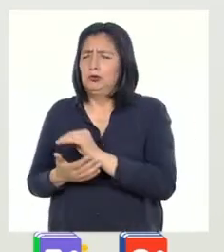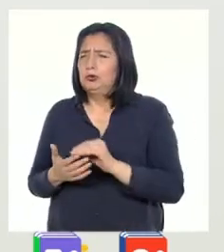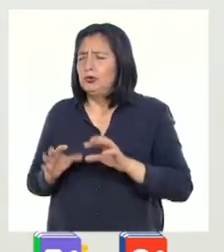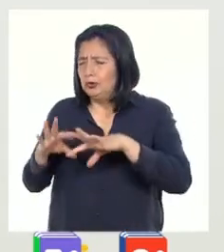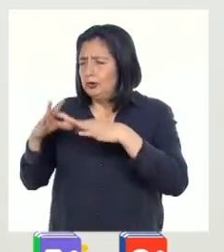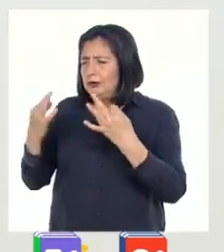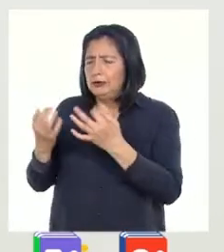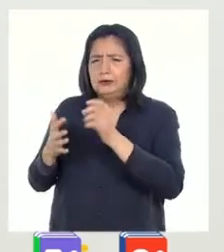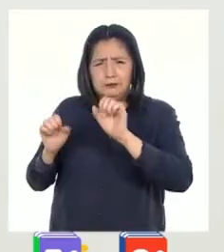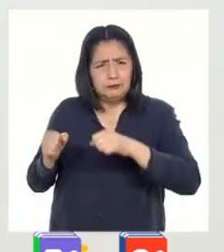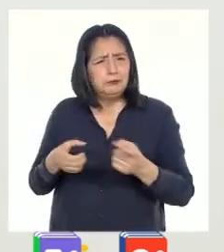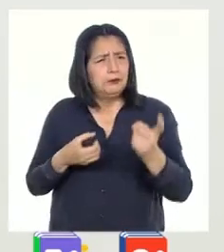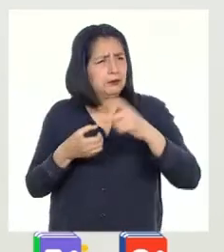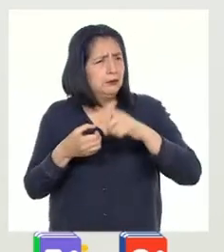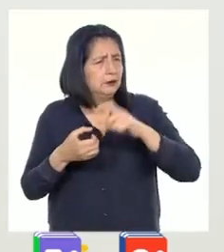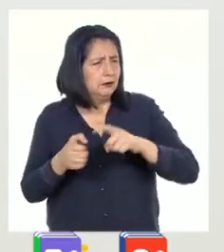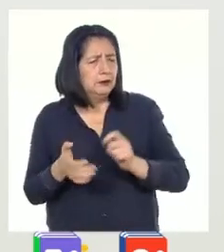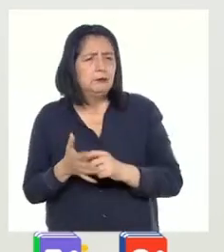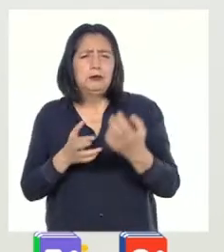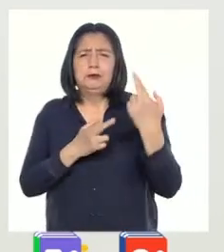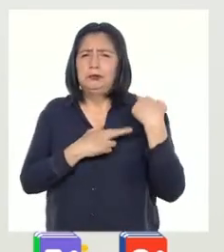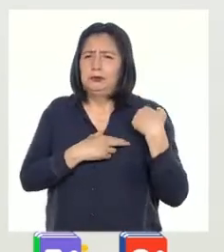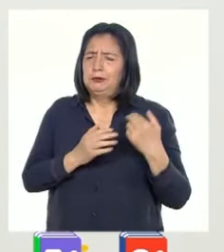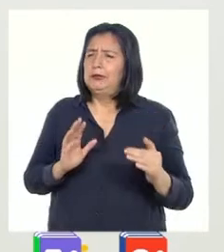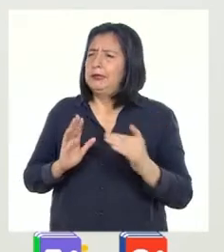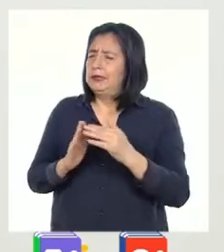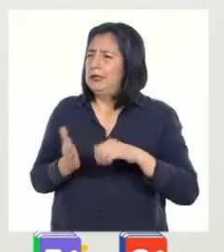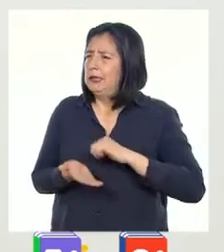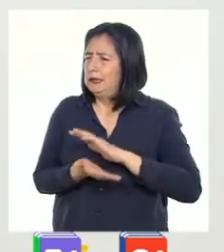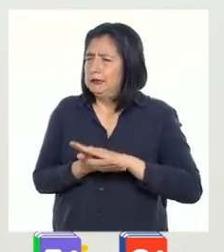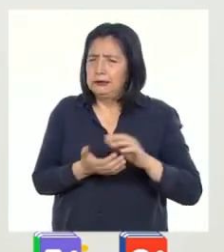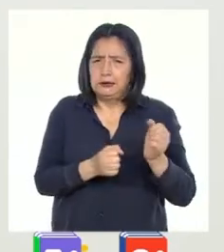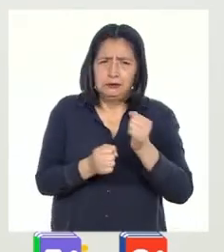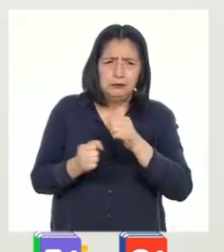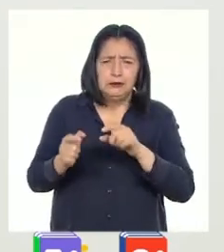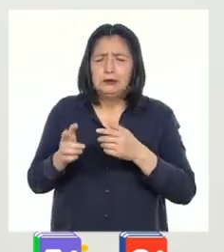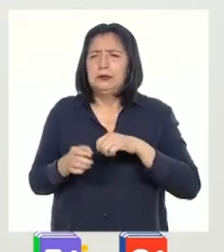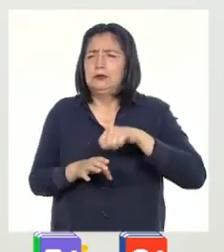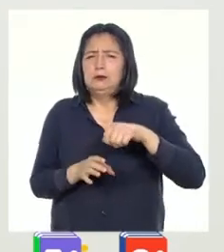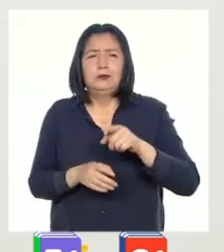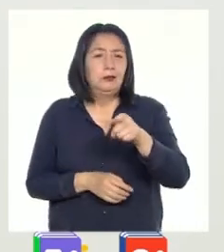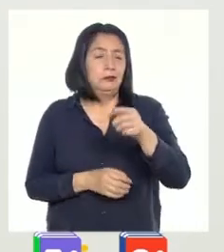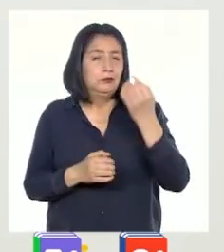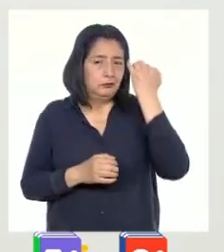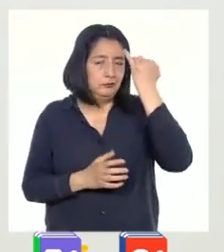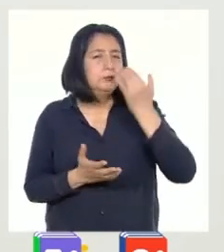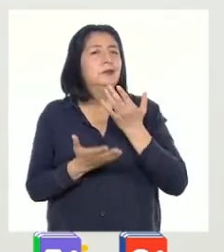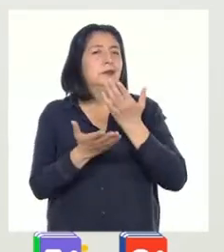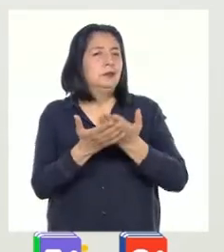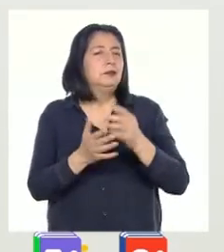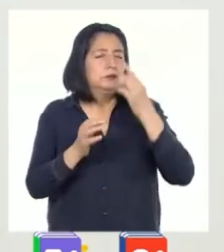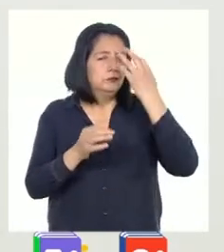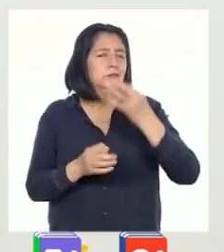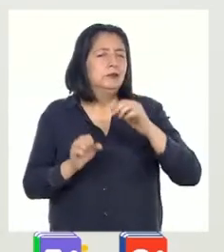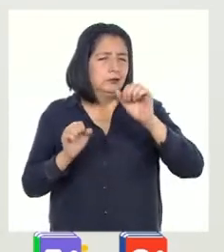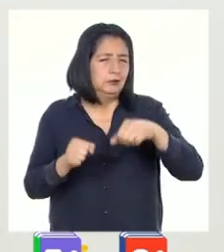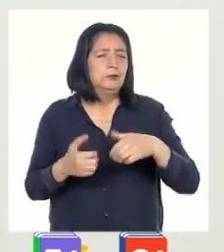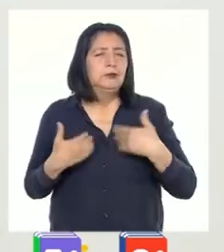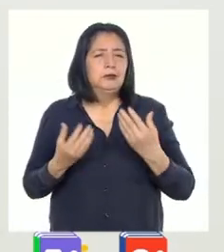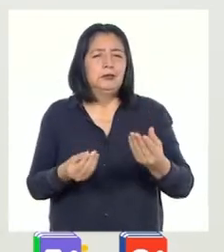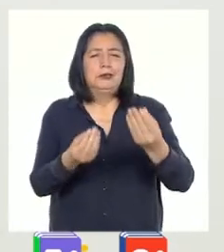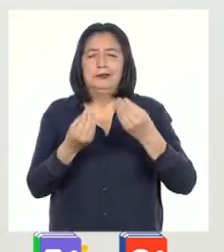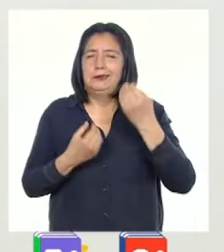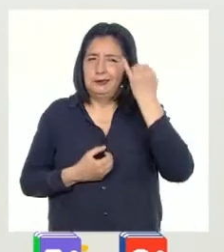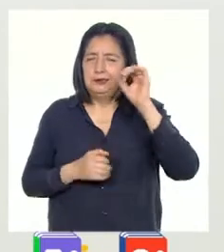miembros de la familia participen de las tareas del hogar? Daina nos compartió una propuesta y creo que puede darnos una